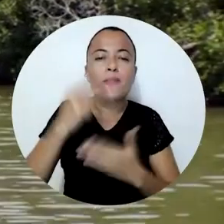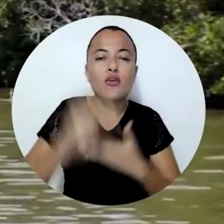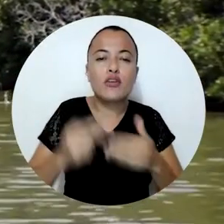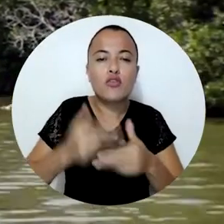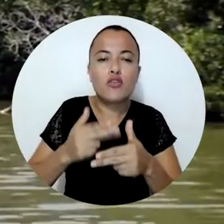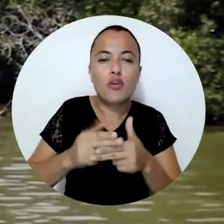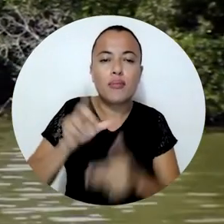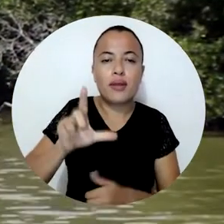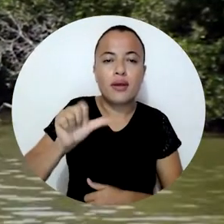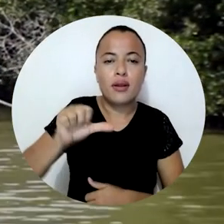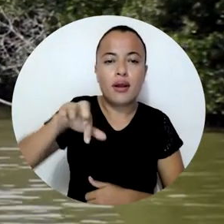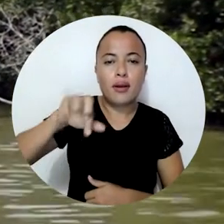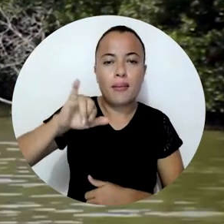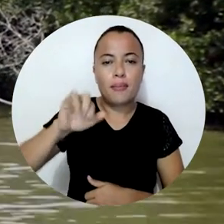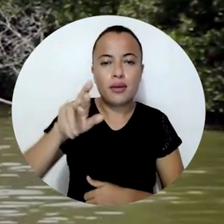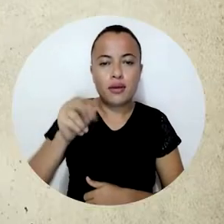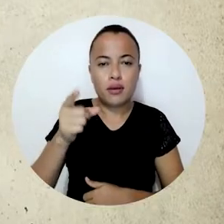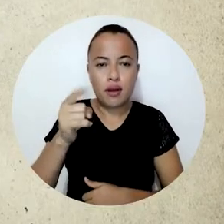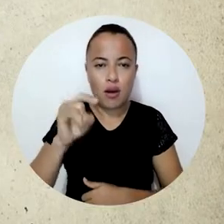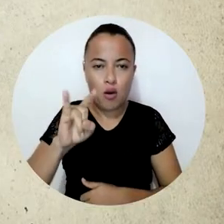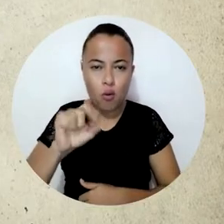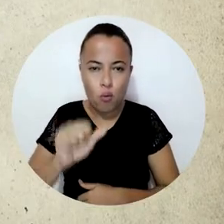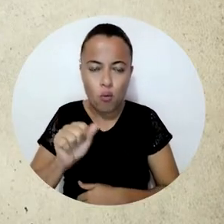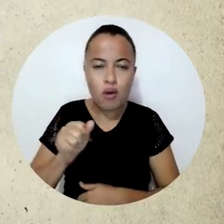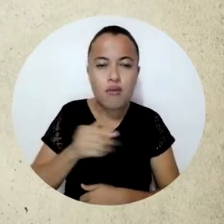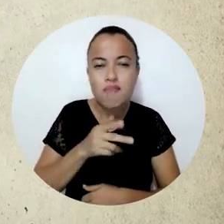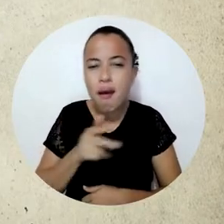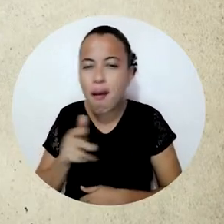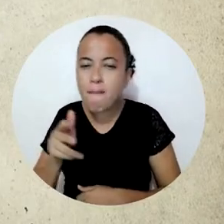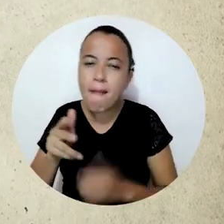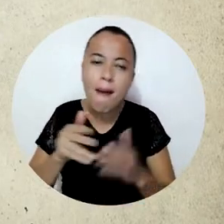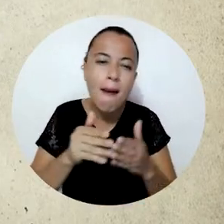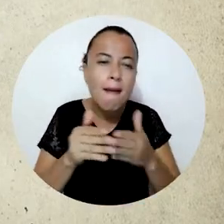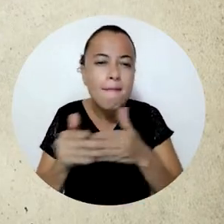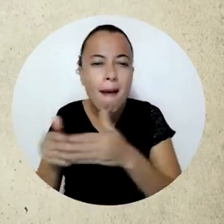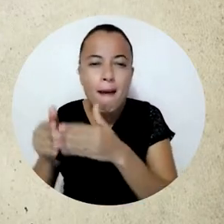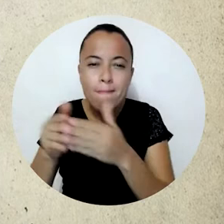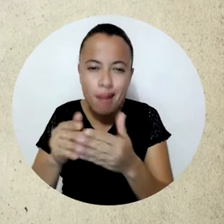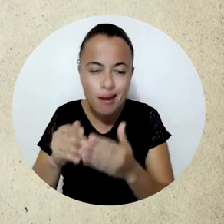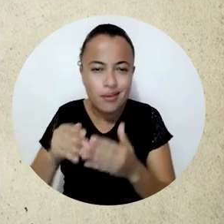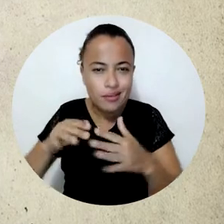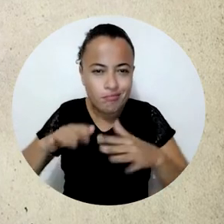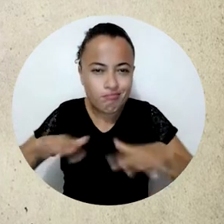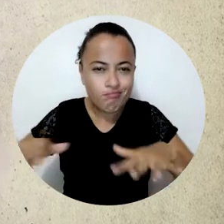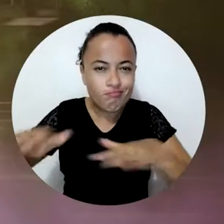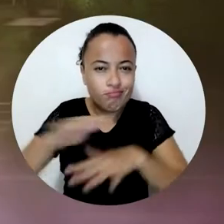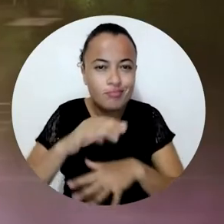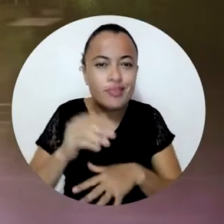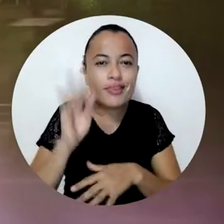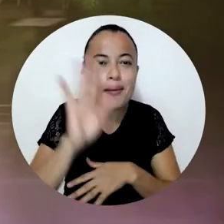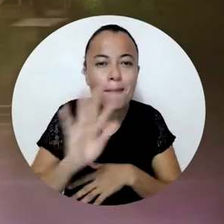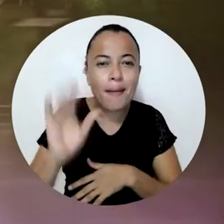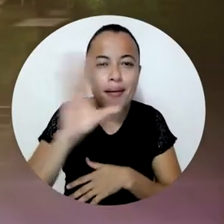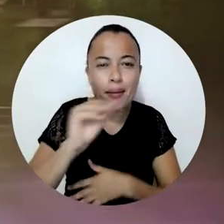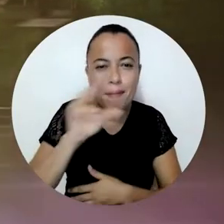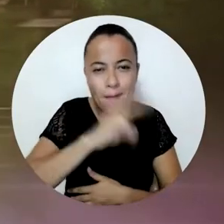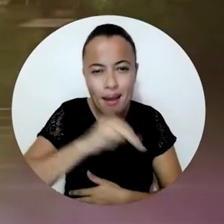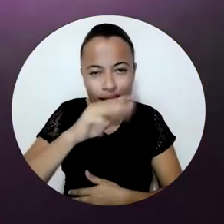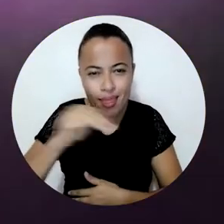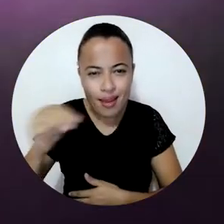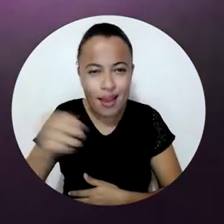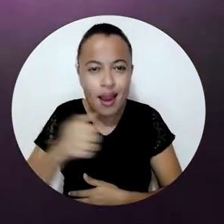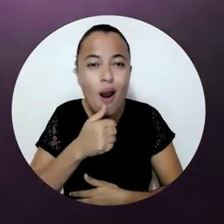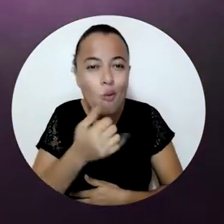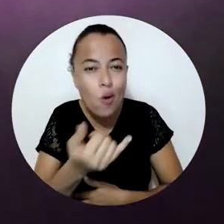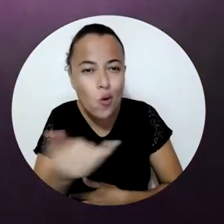El proyecto La Piragua ha navegado entre poblaciones anfibias del departamento del Magdalena y se ha extendido a otros rincones del